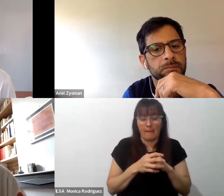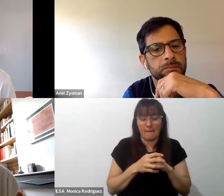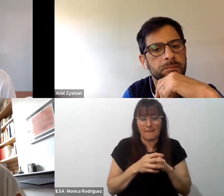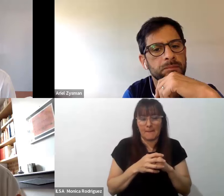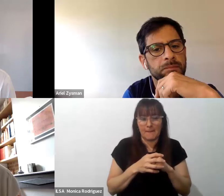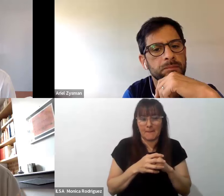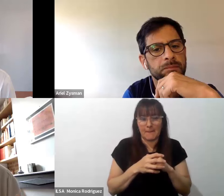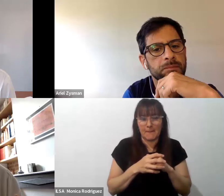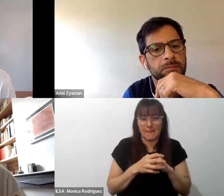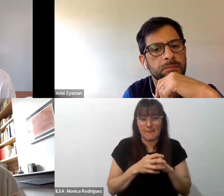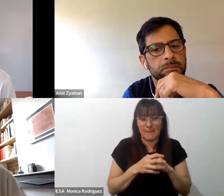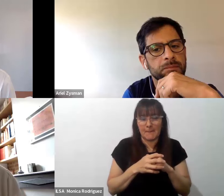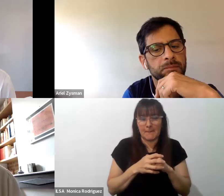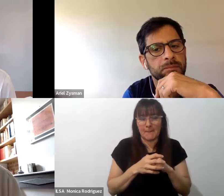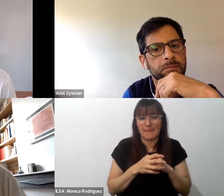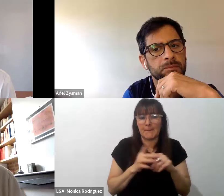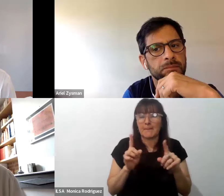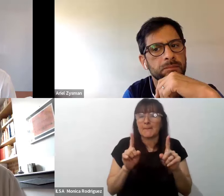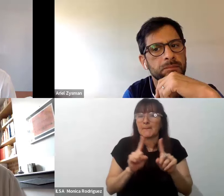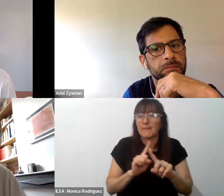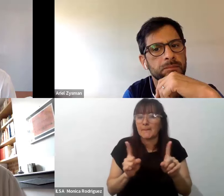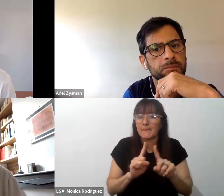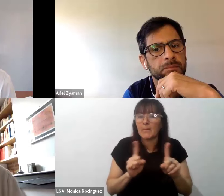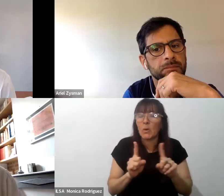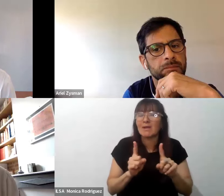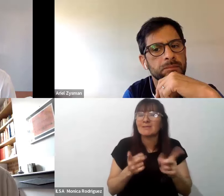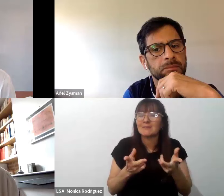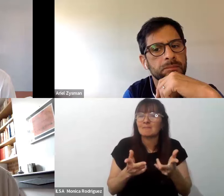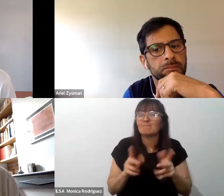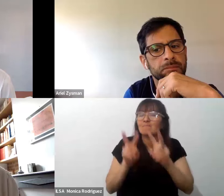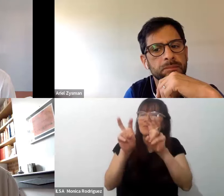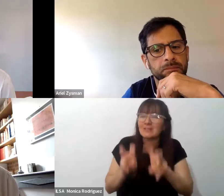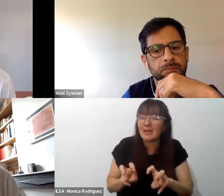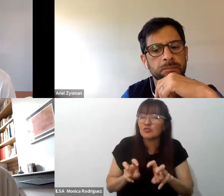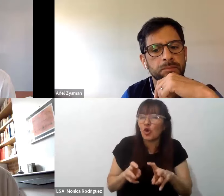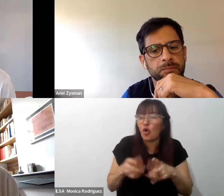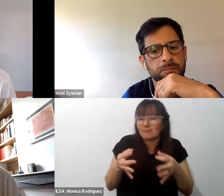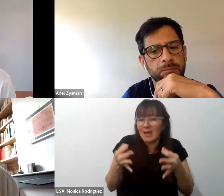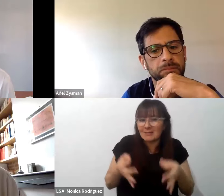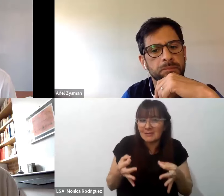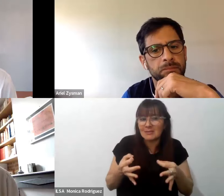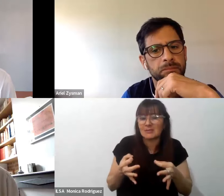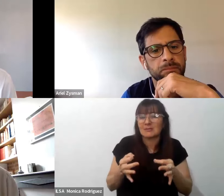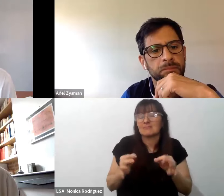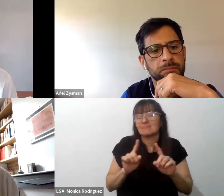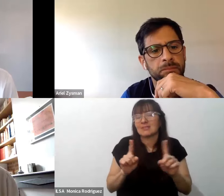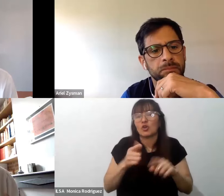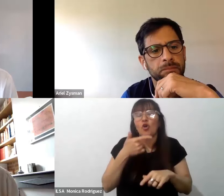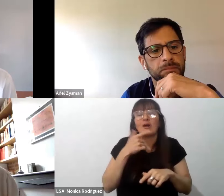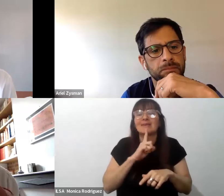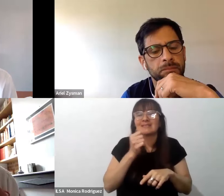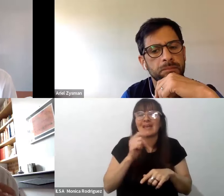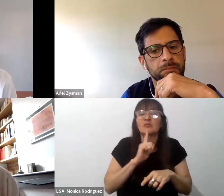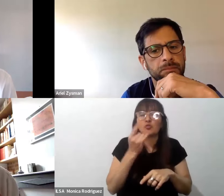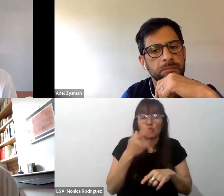la expresión que caracteriza esta investigación lo importante sino el estatus y tanto los